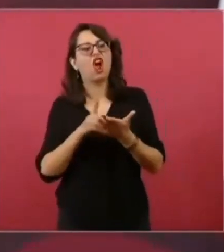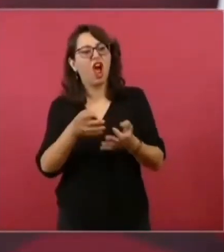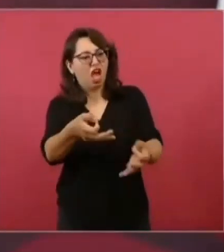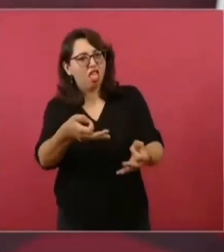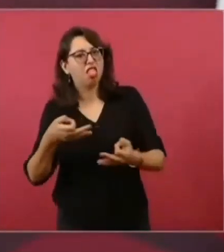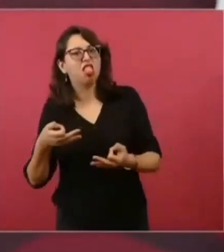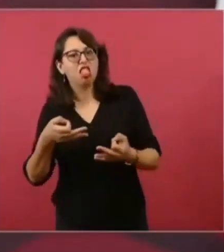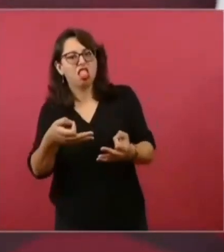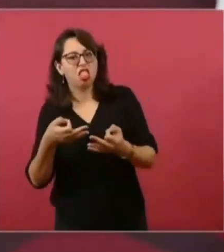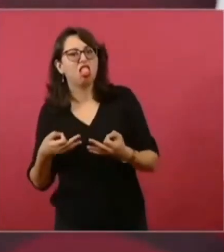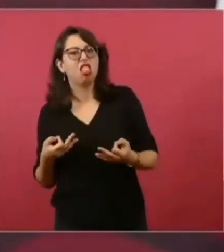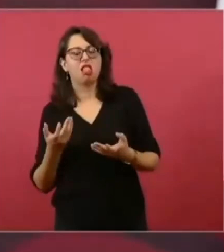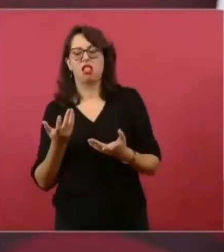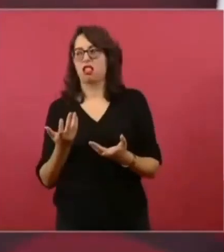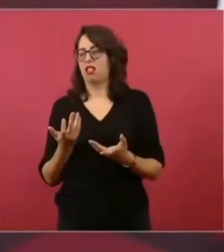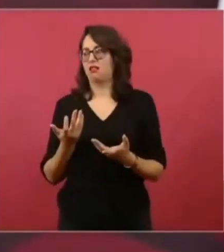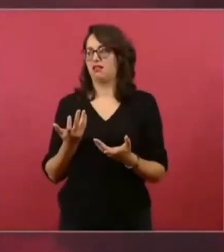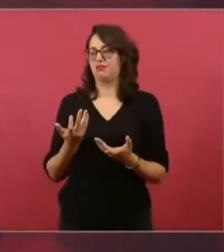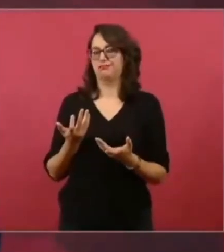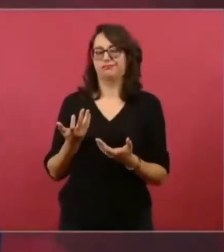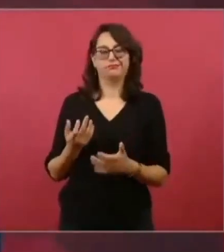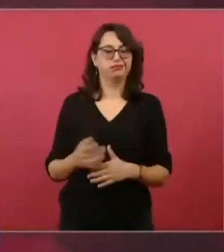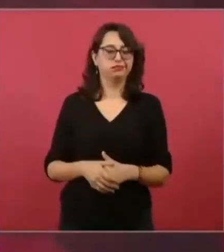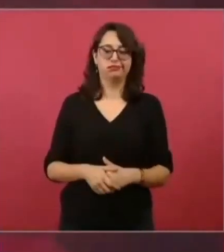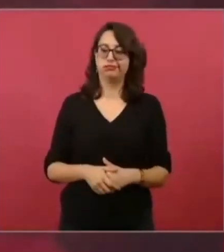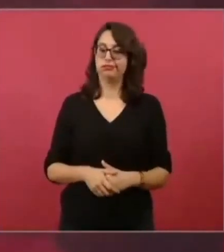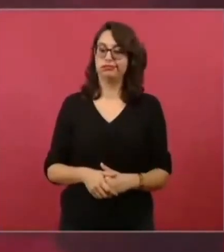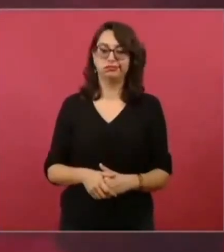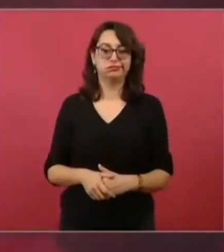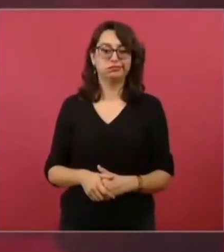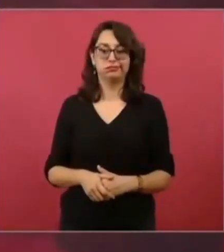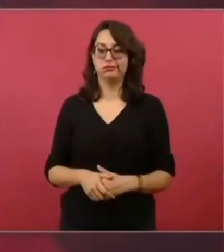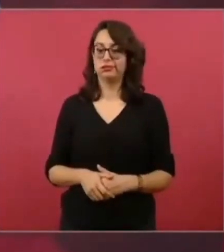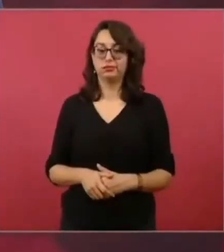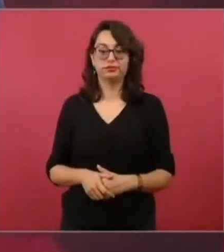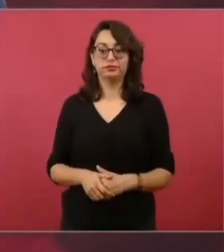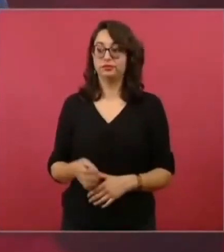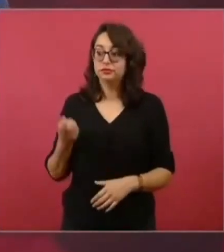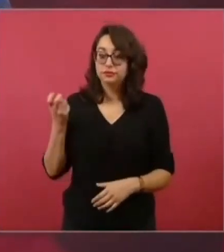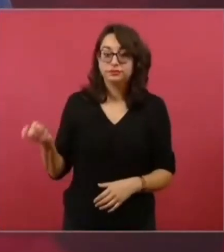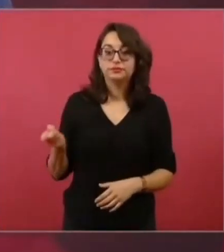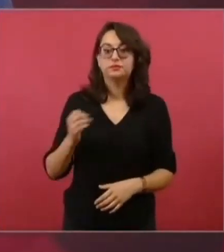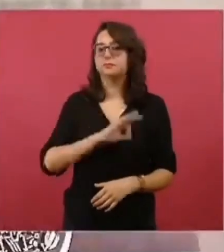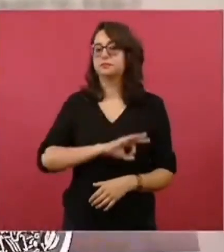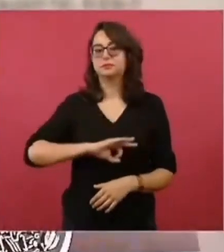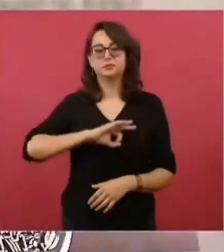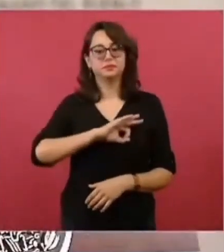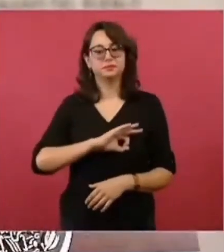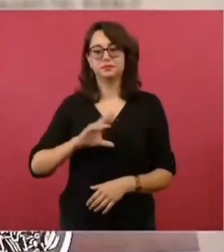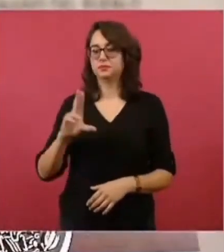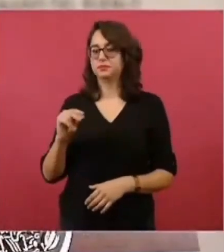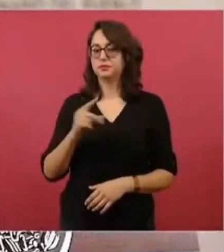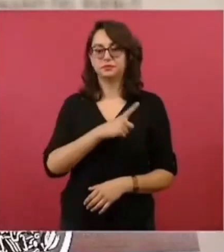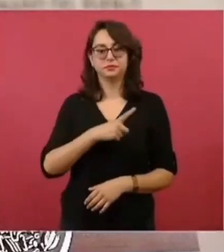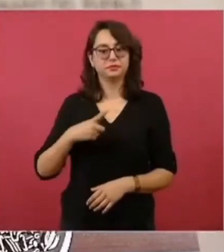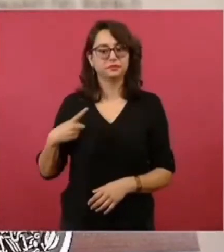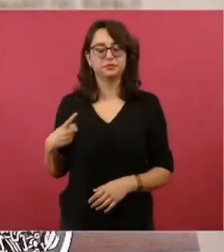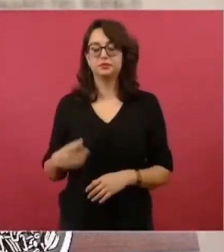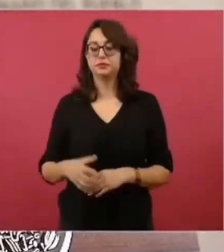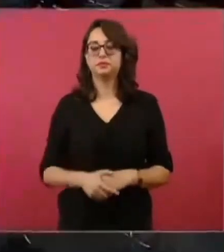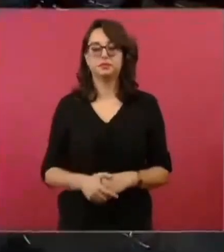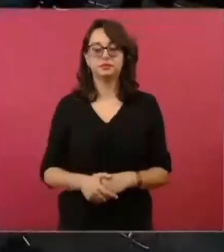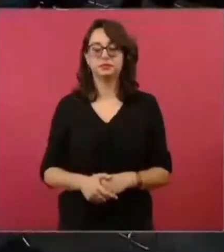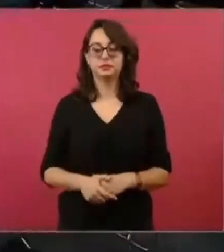Eso no. Es la felicidad. ¿Qué es la